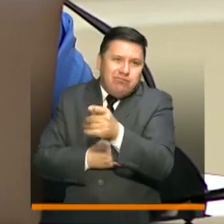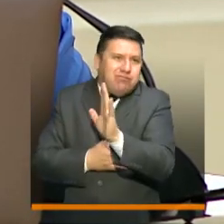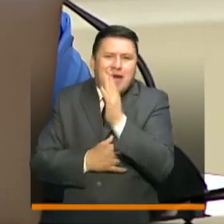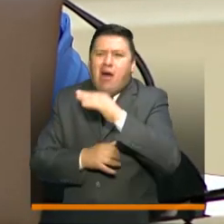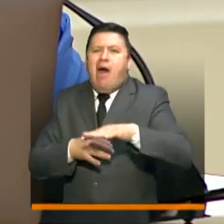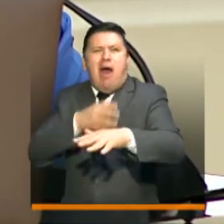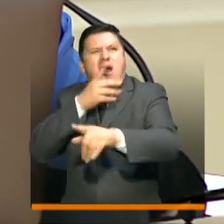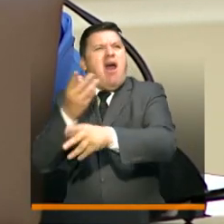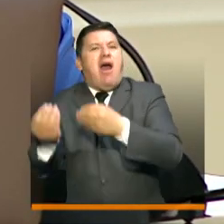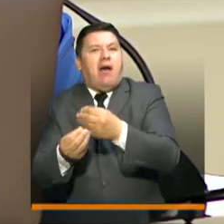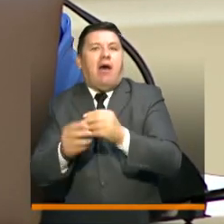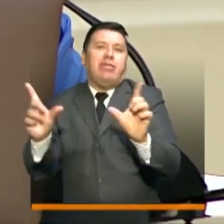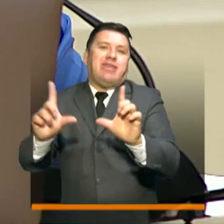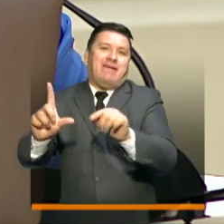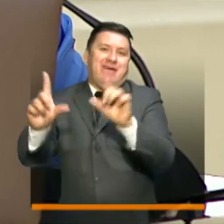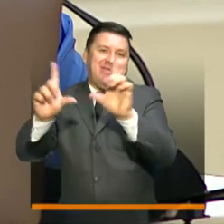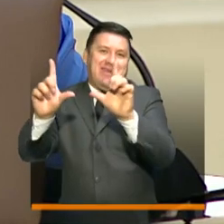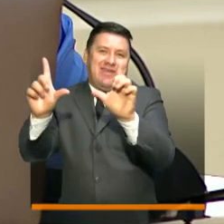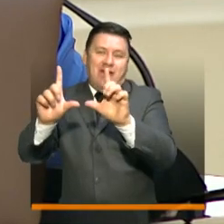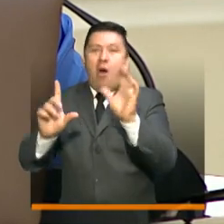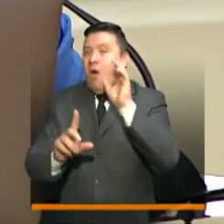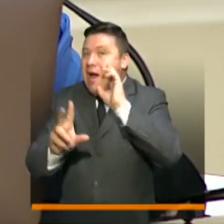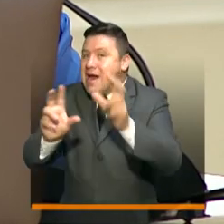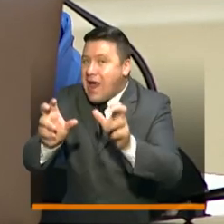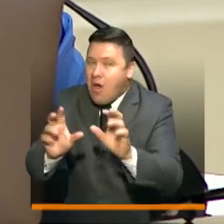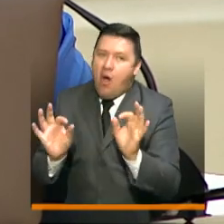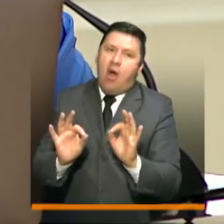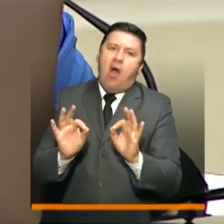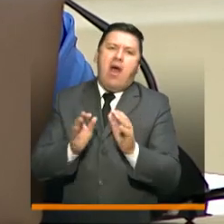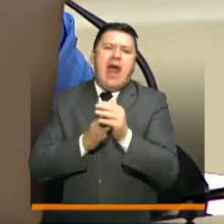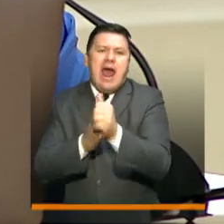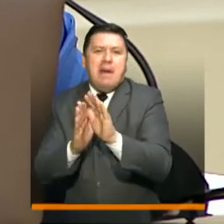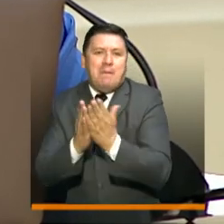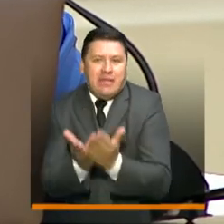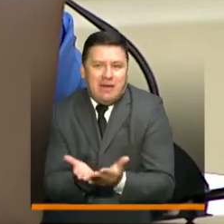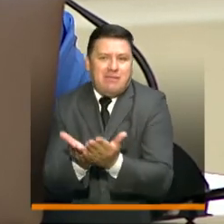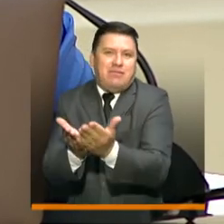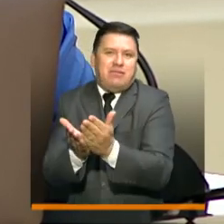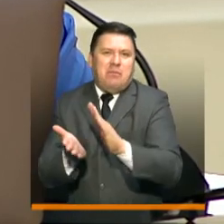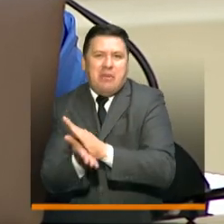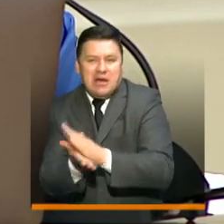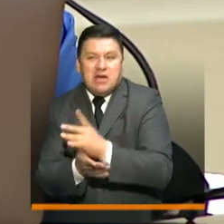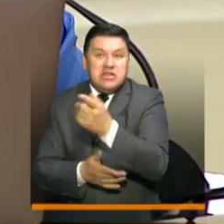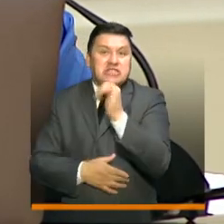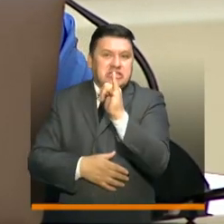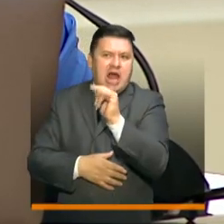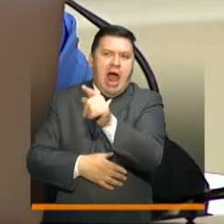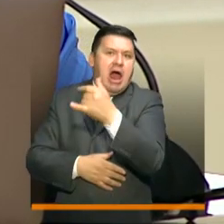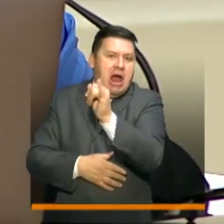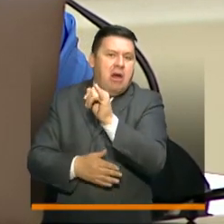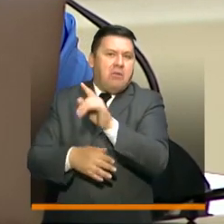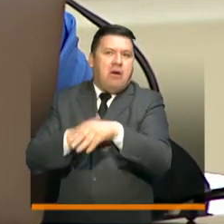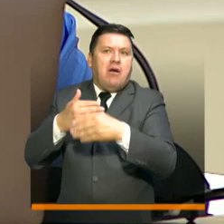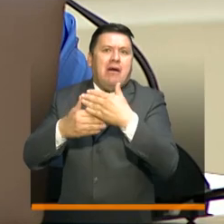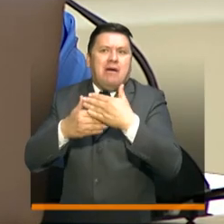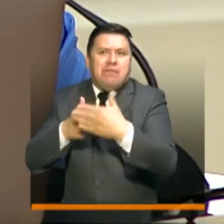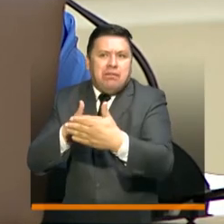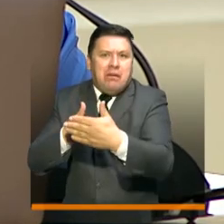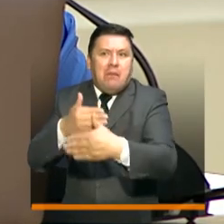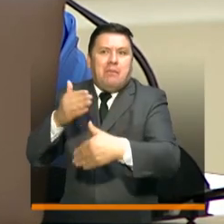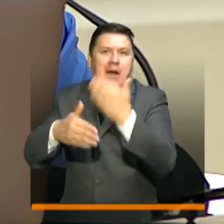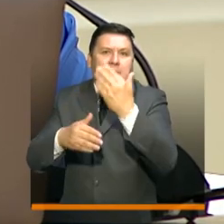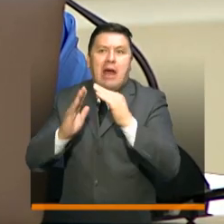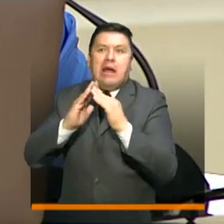presidente, hablamos de televisión, de radio, de guías y material impreso. Algunos ya llegaron, otros están terminando de llegar